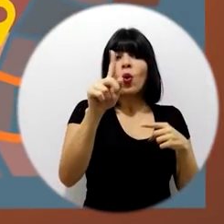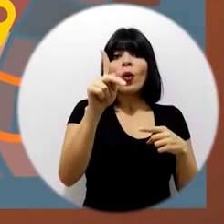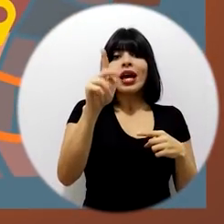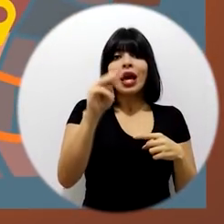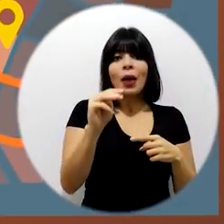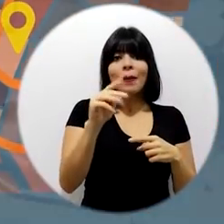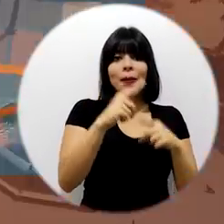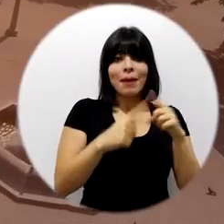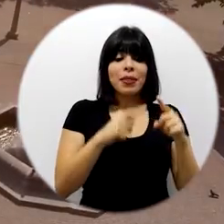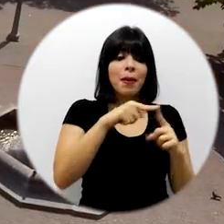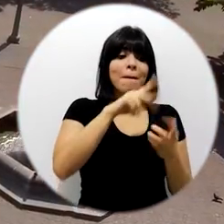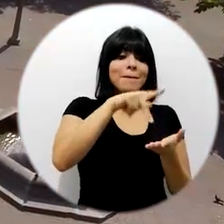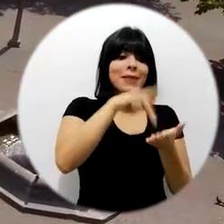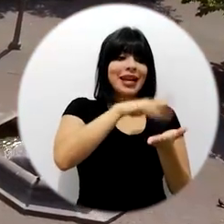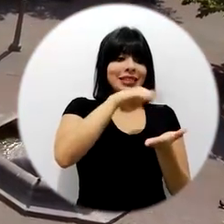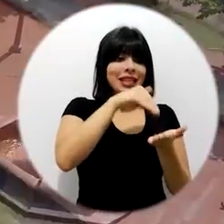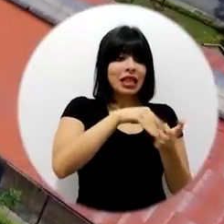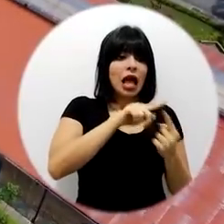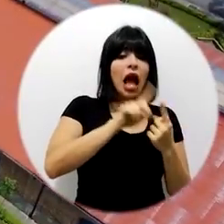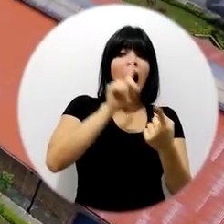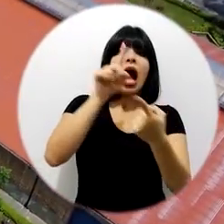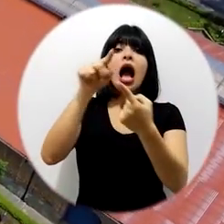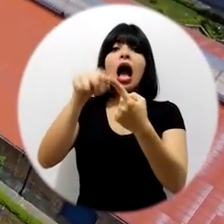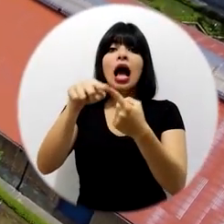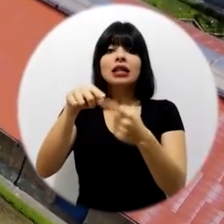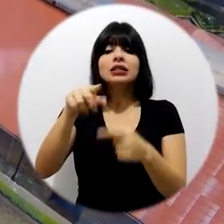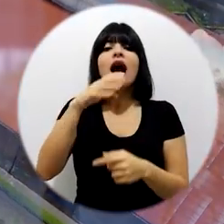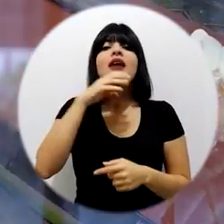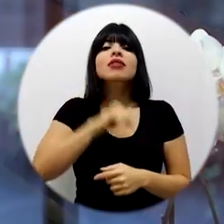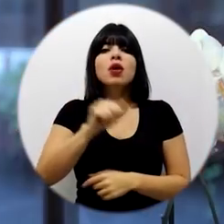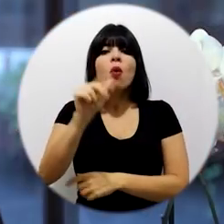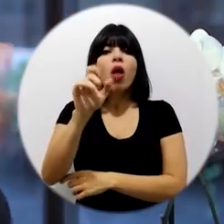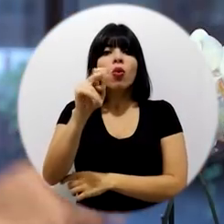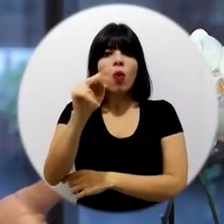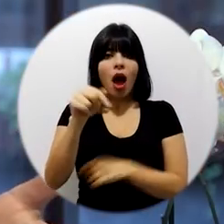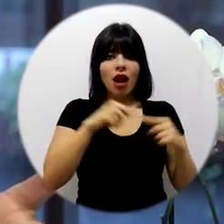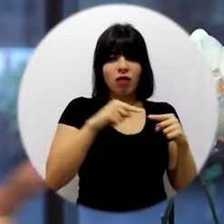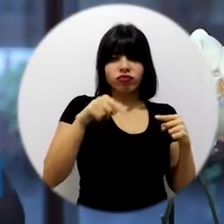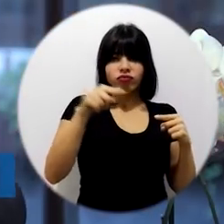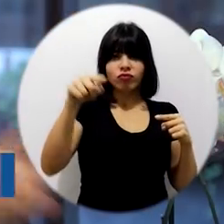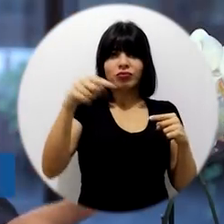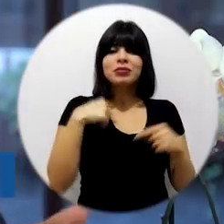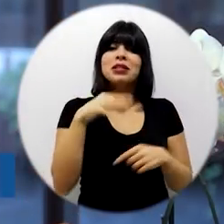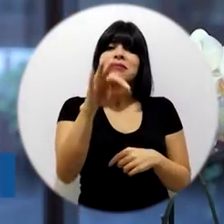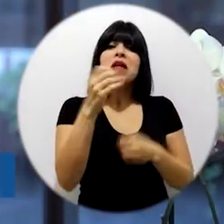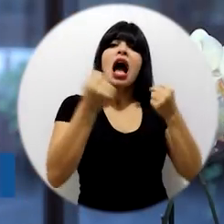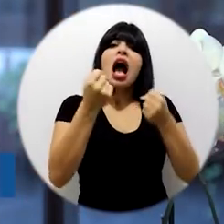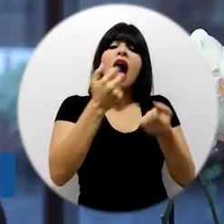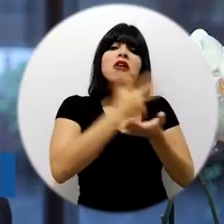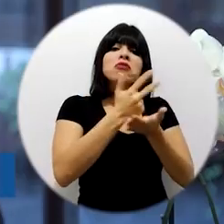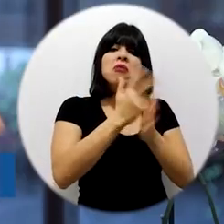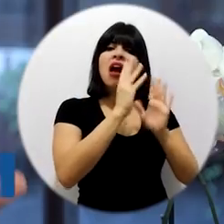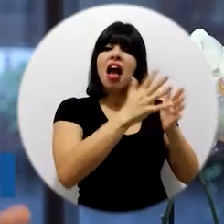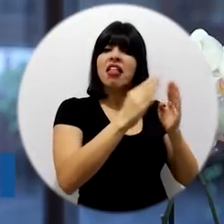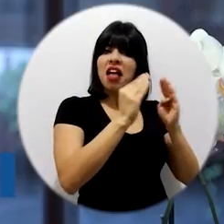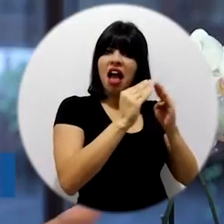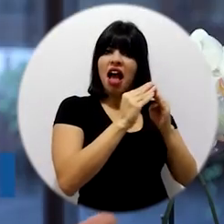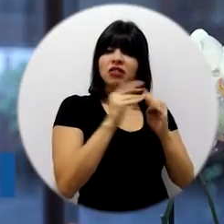kilómetro y medio desde el Parque Central hasta el complejo de la antigua aluana. Les invito a dejar sus vehículos en casa y